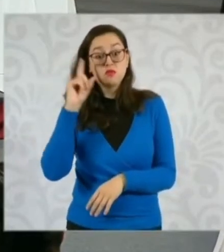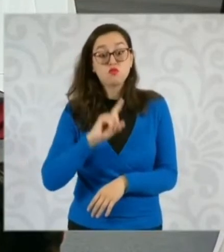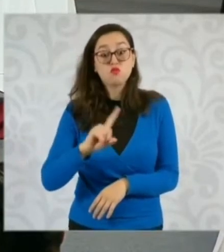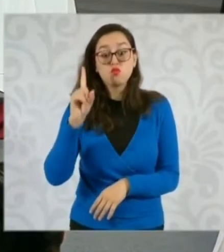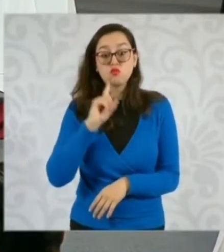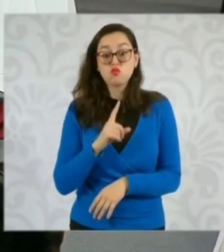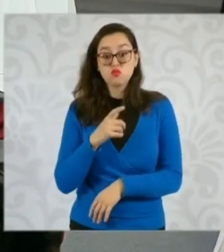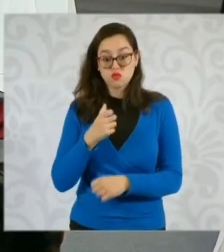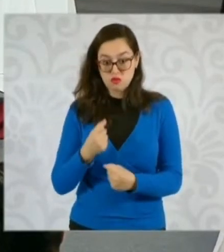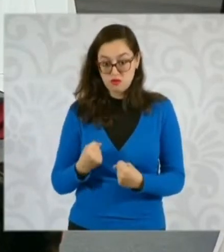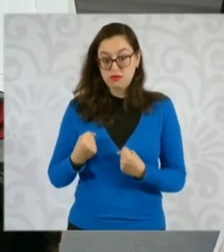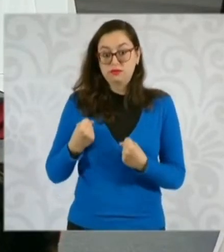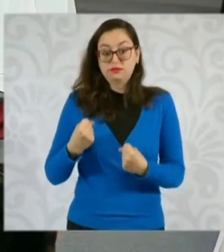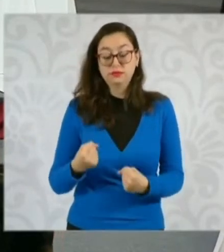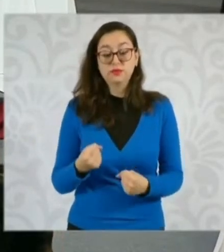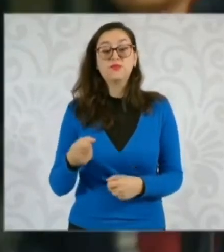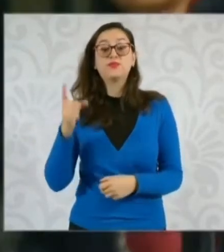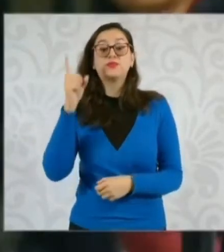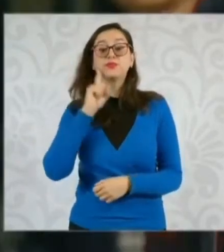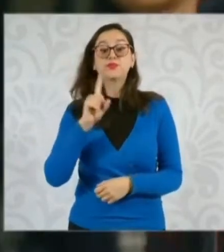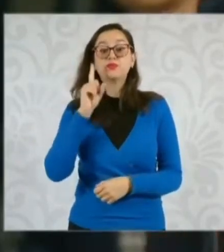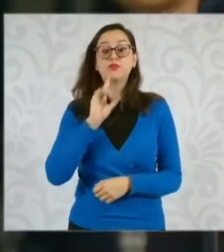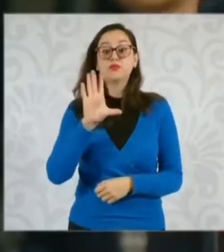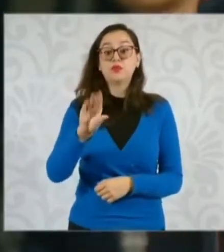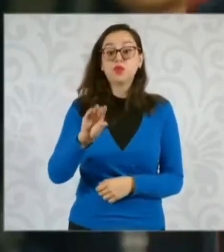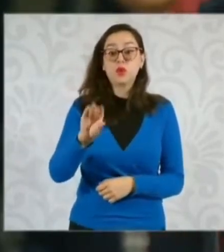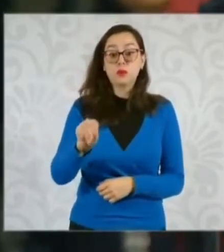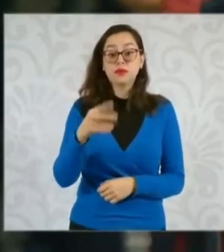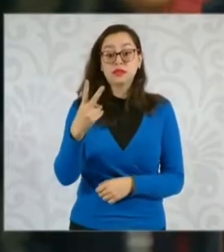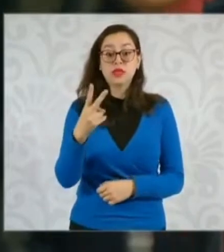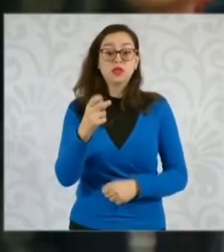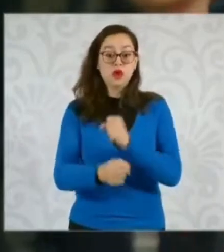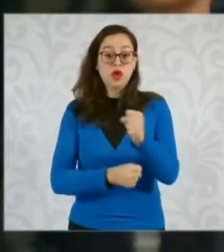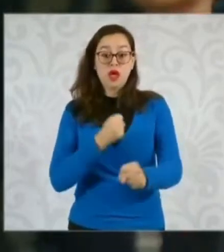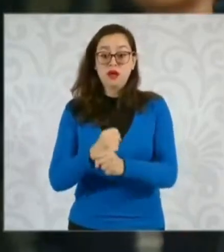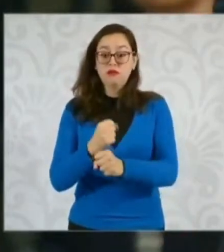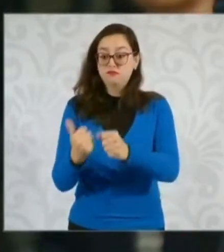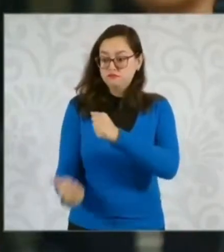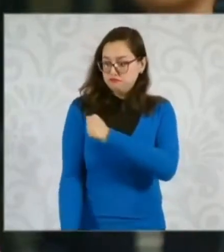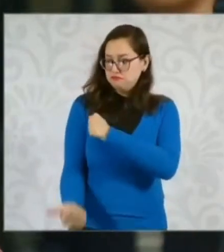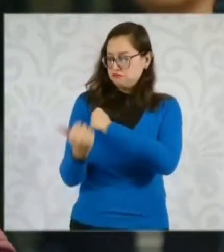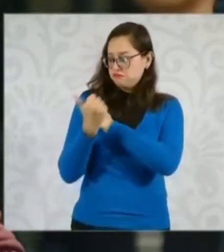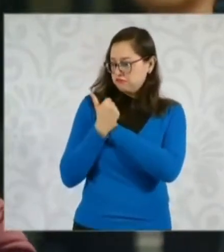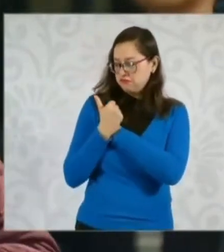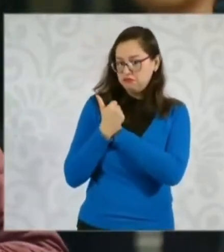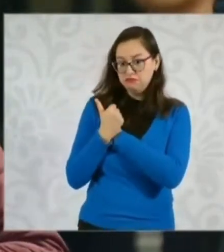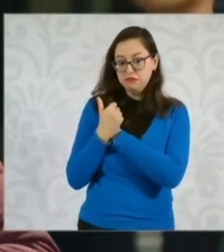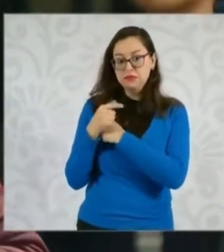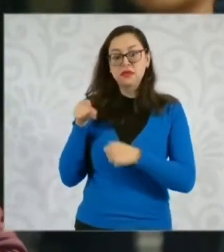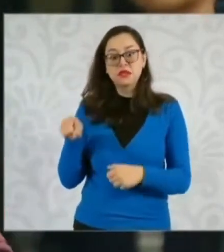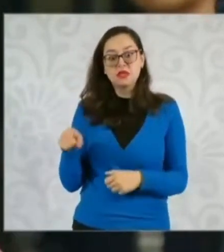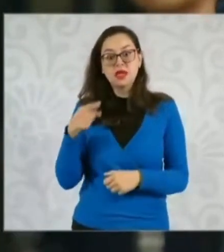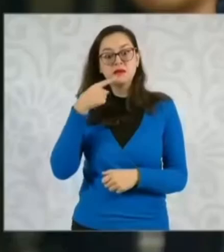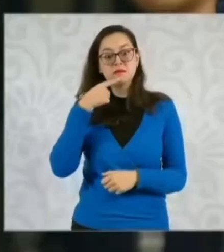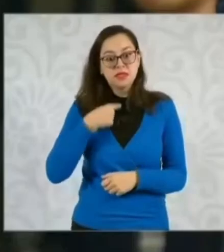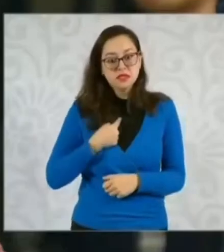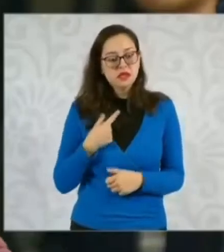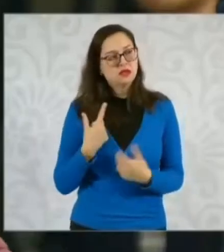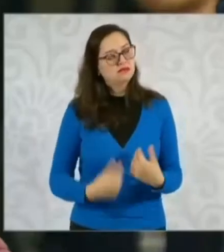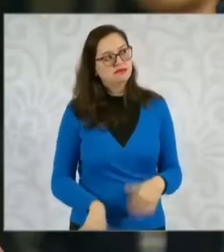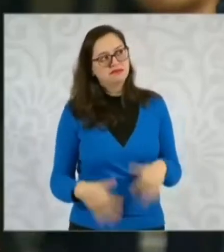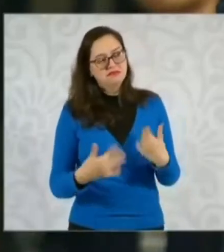de 92 años y me dijo que se sentía muy contenta porque ella pensó que iba a fallecer sin ver a una